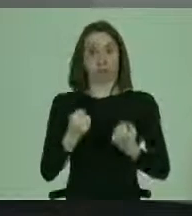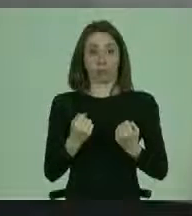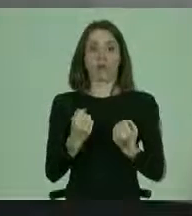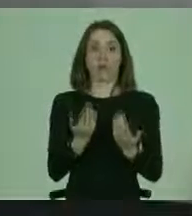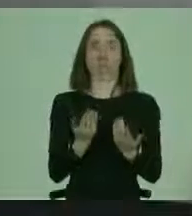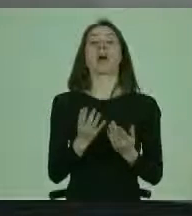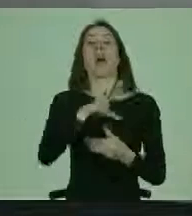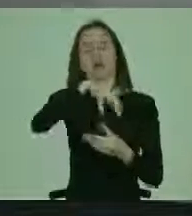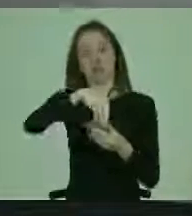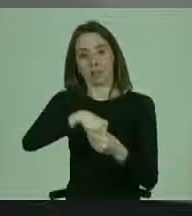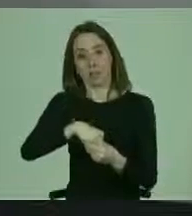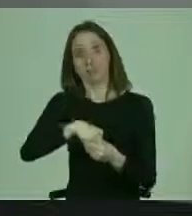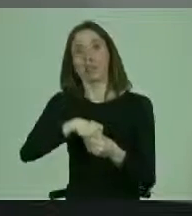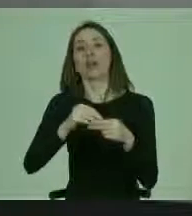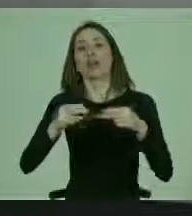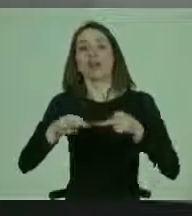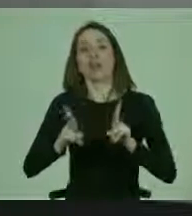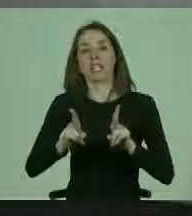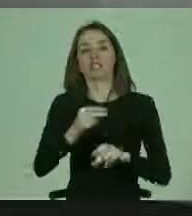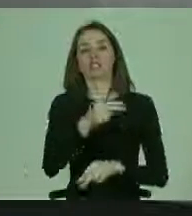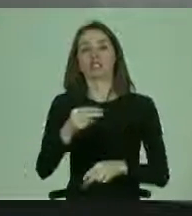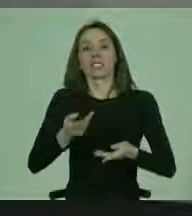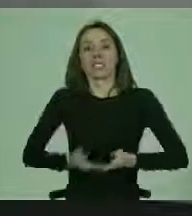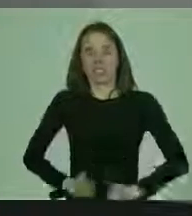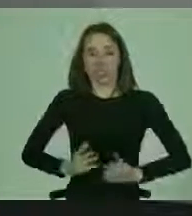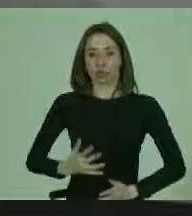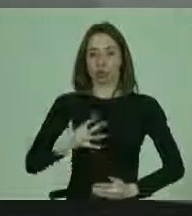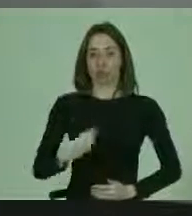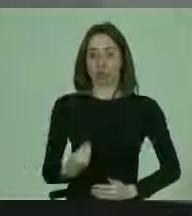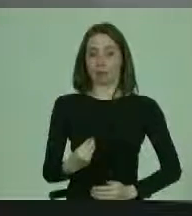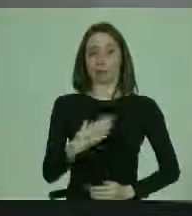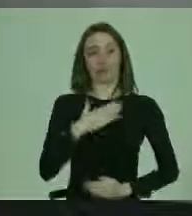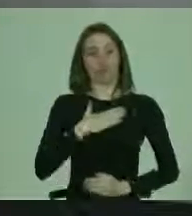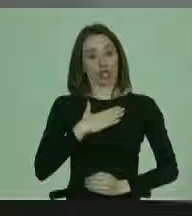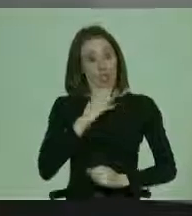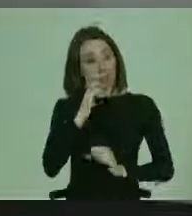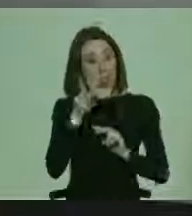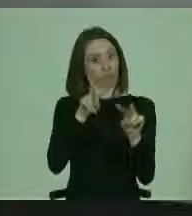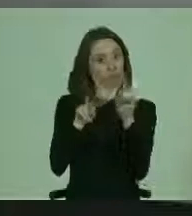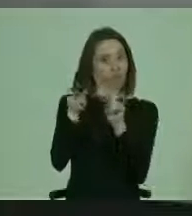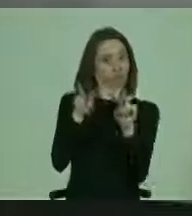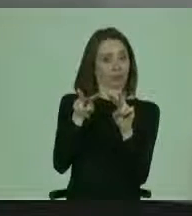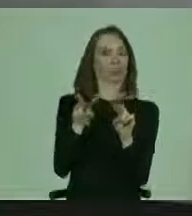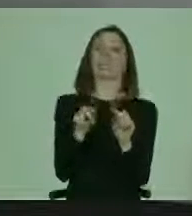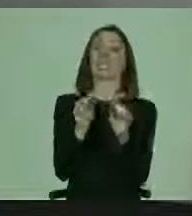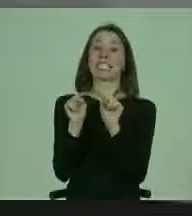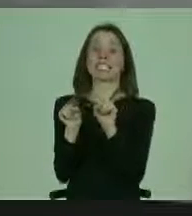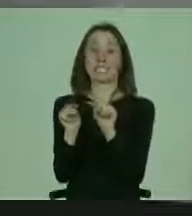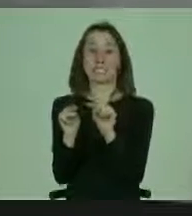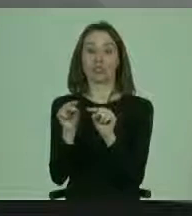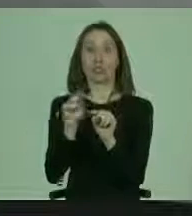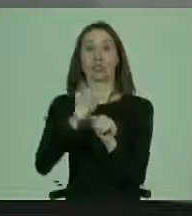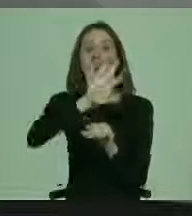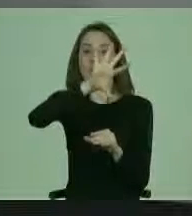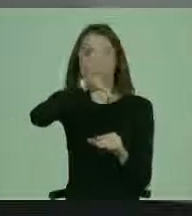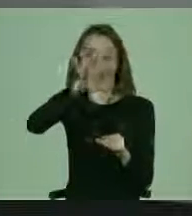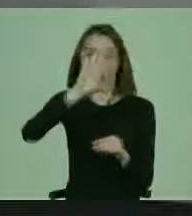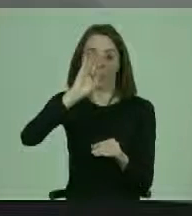los derechos sexuales y reproductivos. Por lo tanto, desde mi punto de vista, también esto tiene que entrar